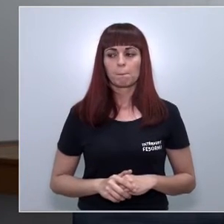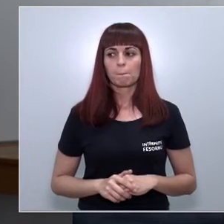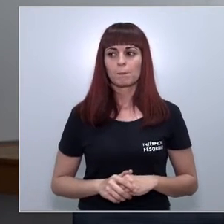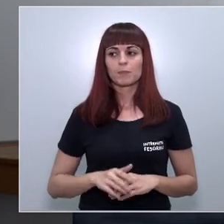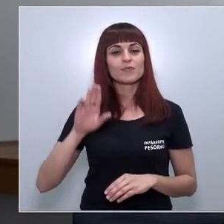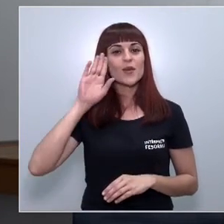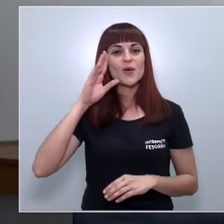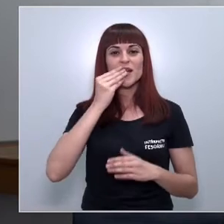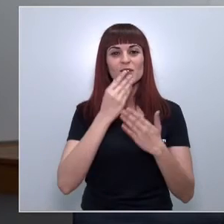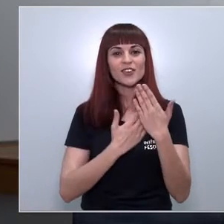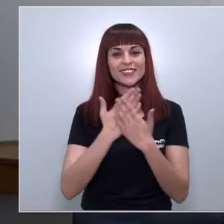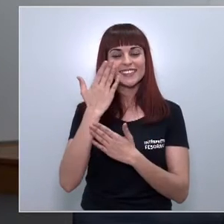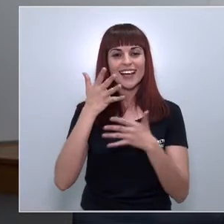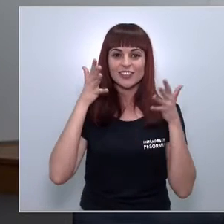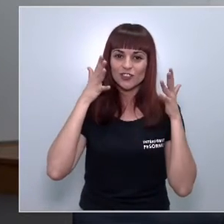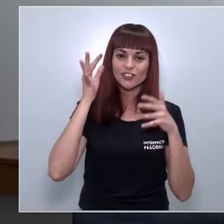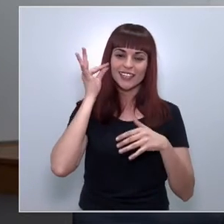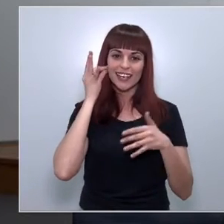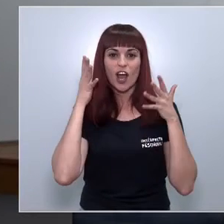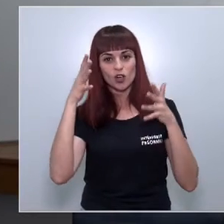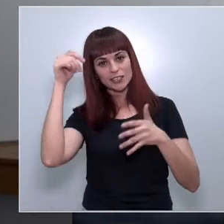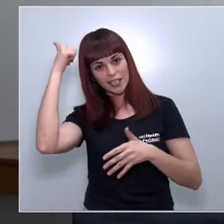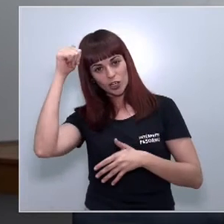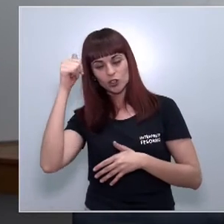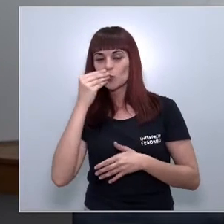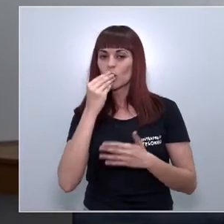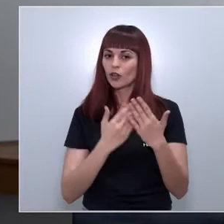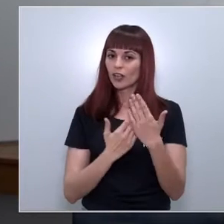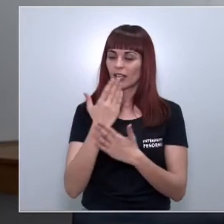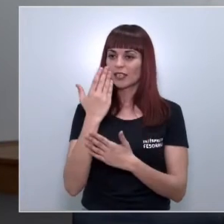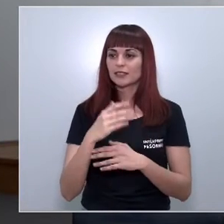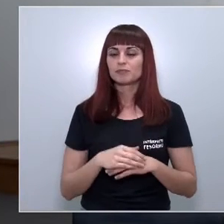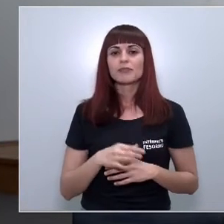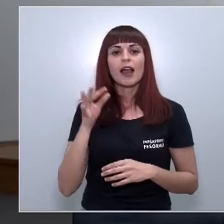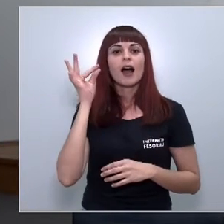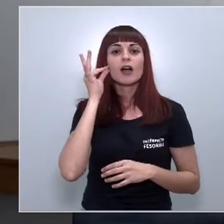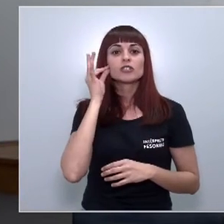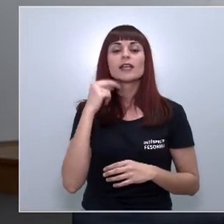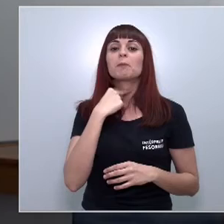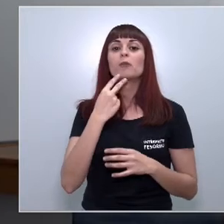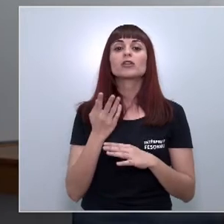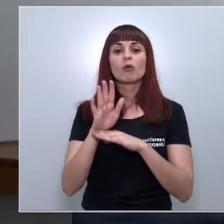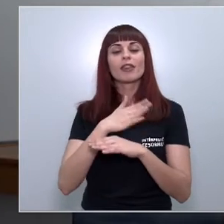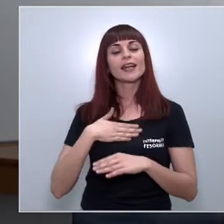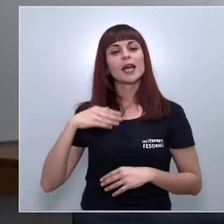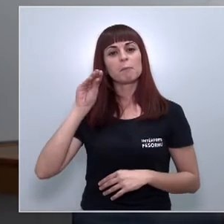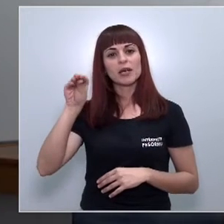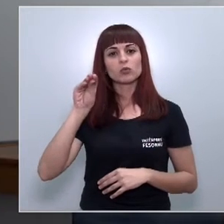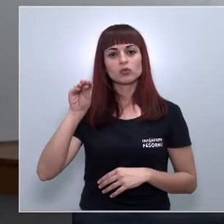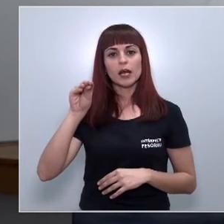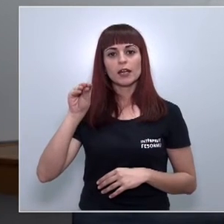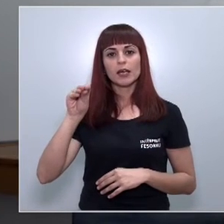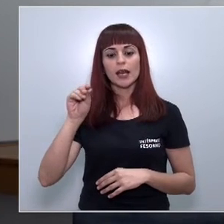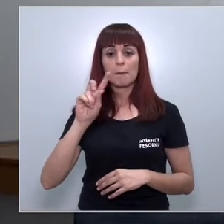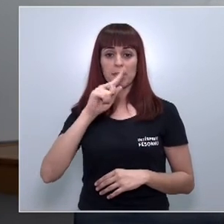Hola buenos días consejera y consejeros buenos días a la consejera portavoz le quería preguntar de cara a la